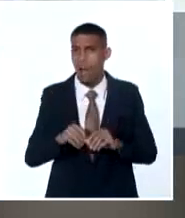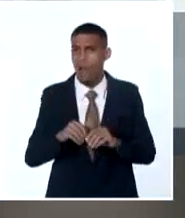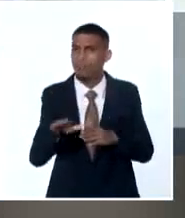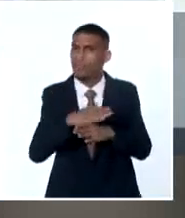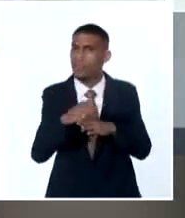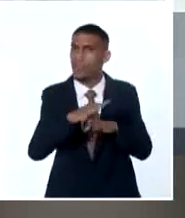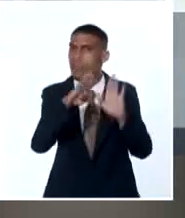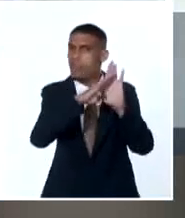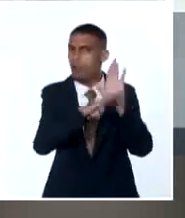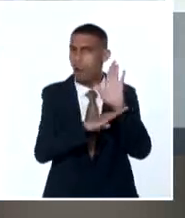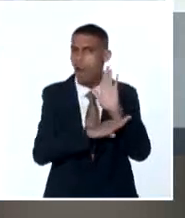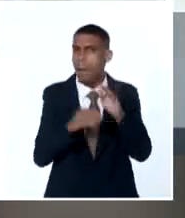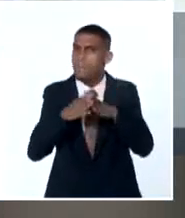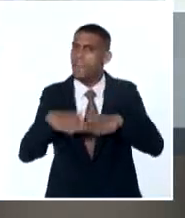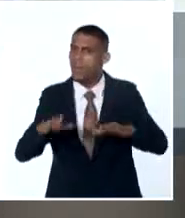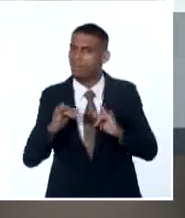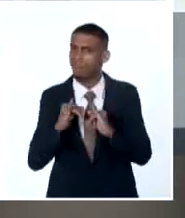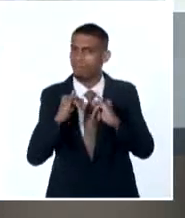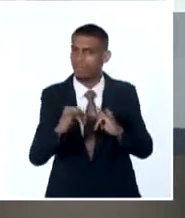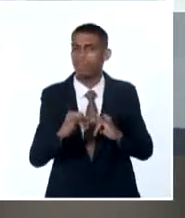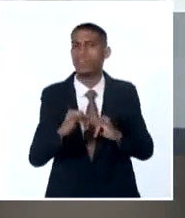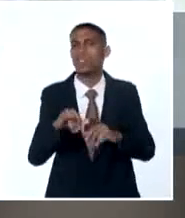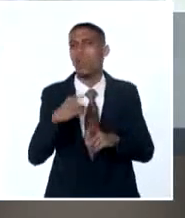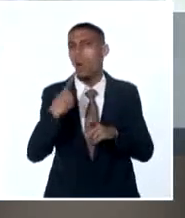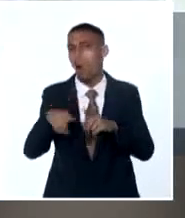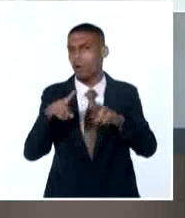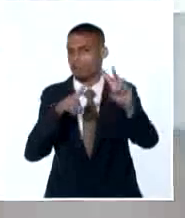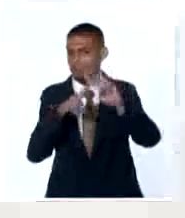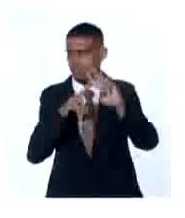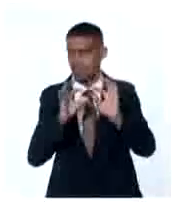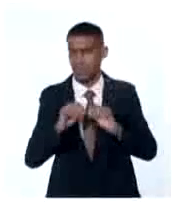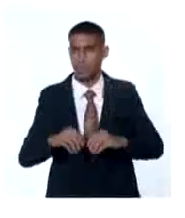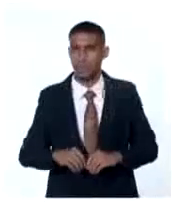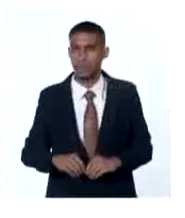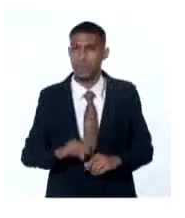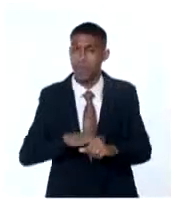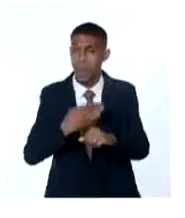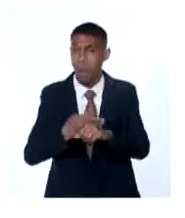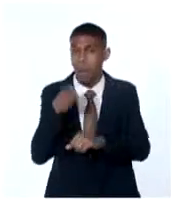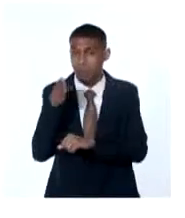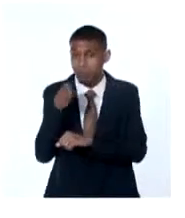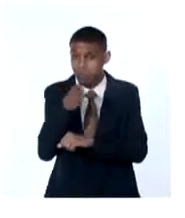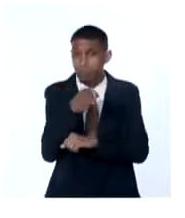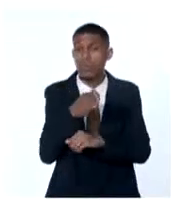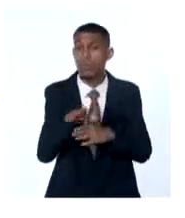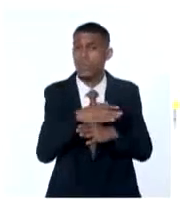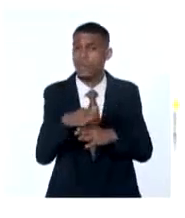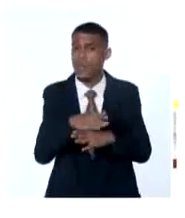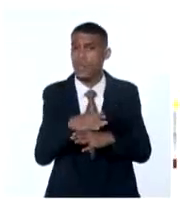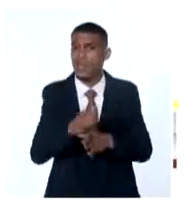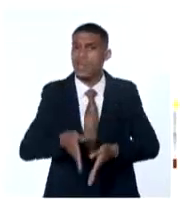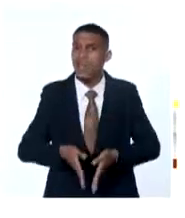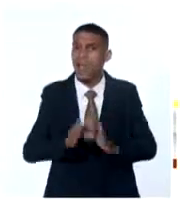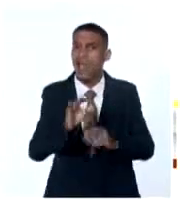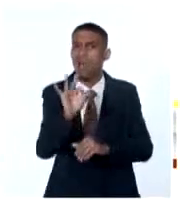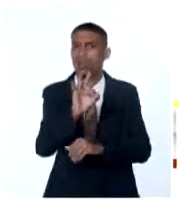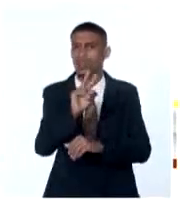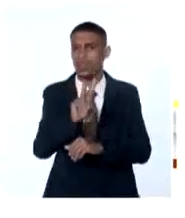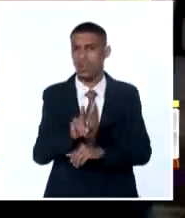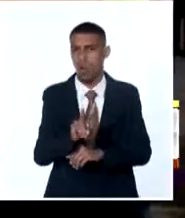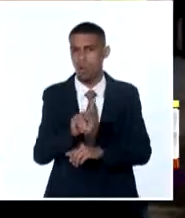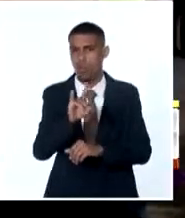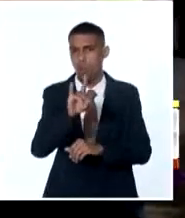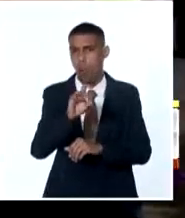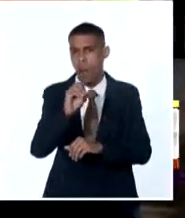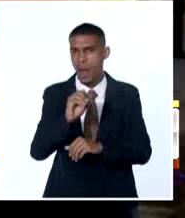Redonda, Confilo y Cuadrando la Caja. Luego de recorrer la instalación, ubicada por cierto en la calle 82 entre 9 y 11 en el